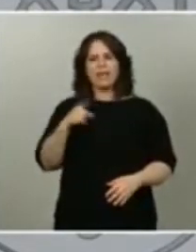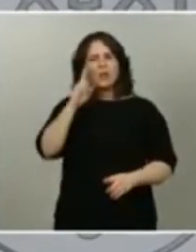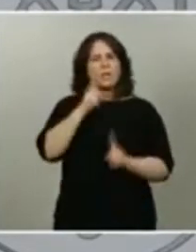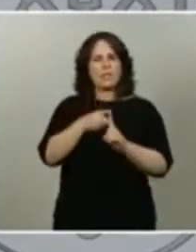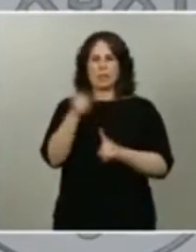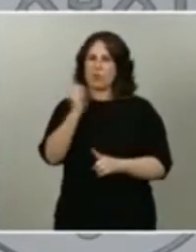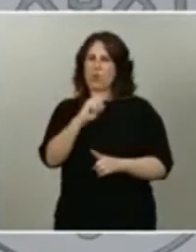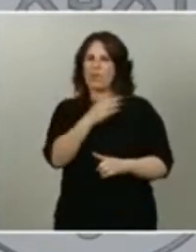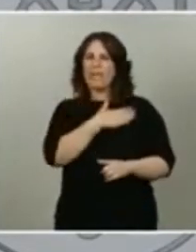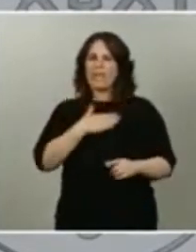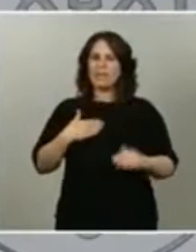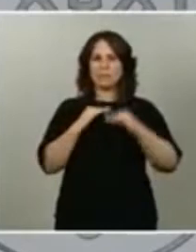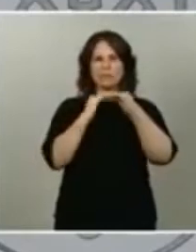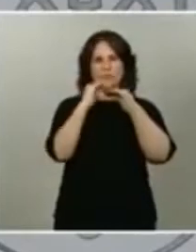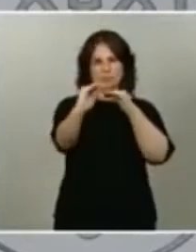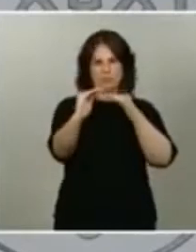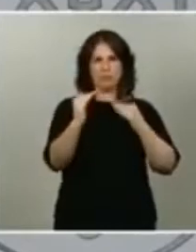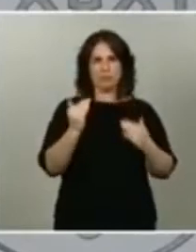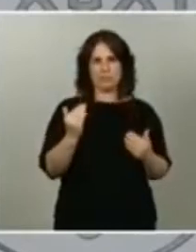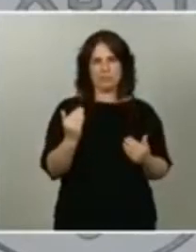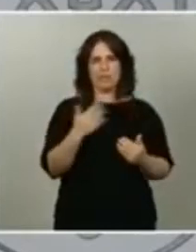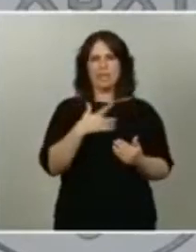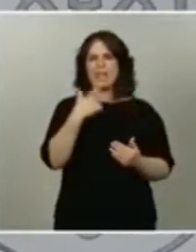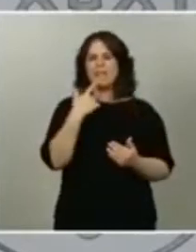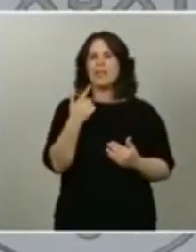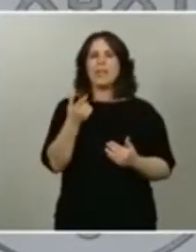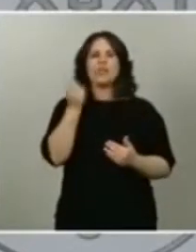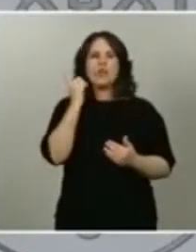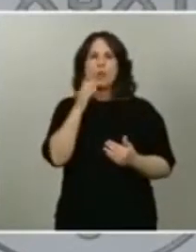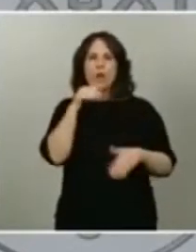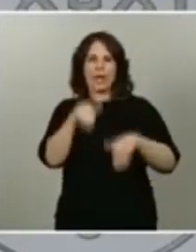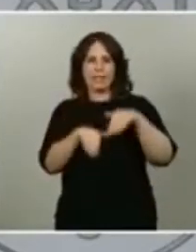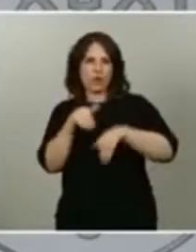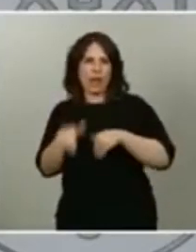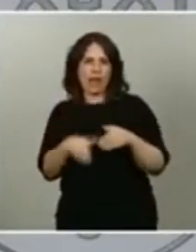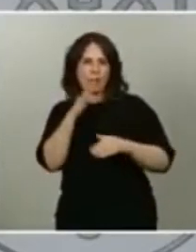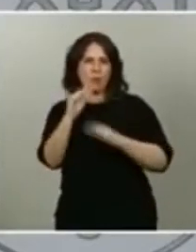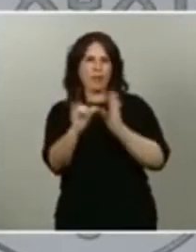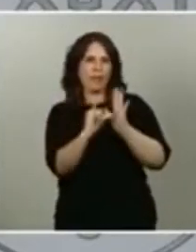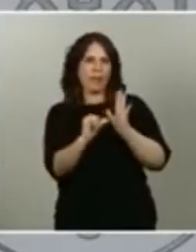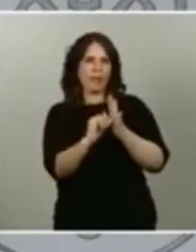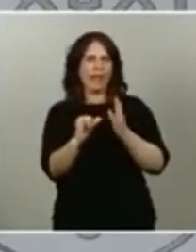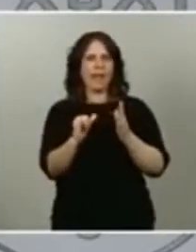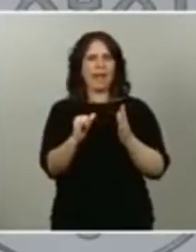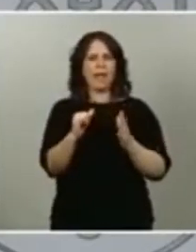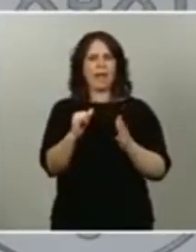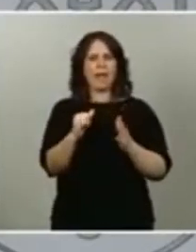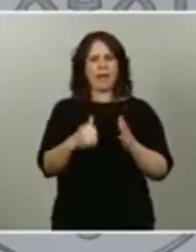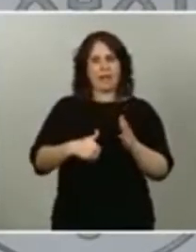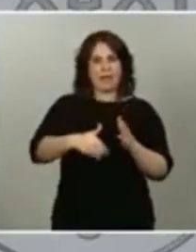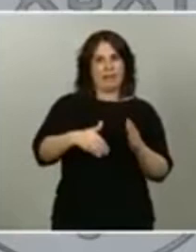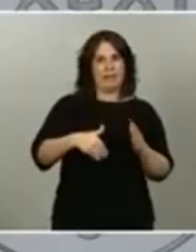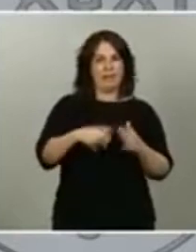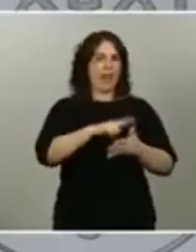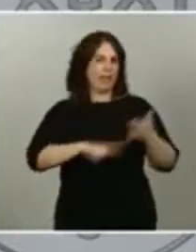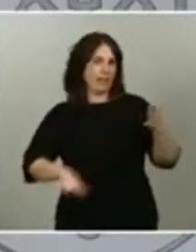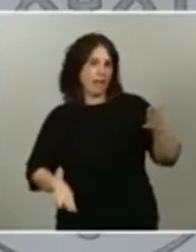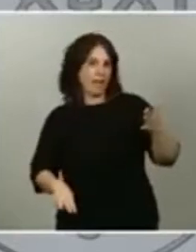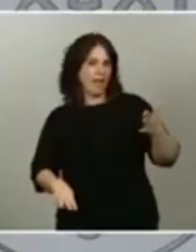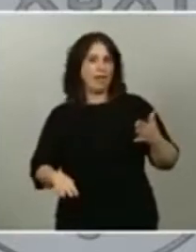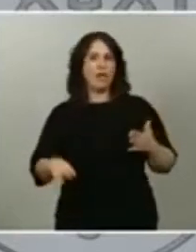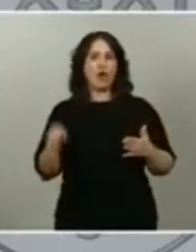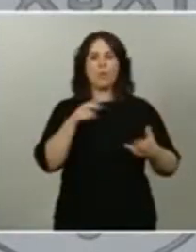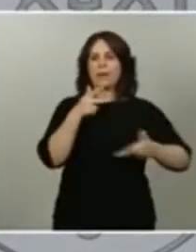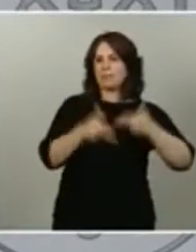paréntesis electoral por el hecho de que tengamos cerca los próximos comicios en Galicia o en el País Vasco,